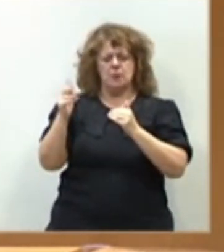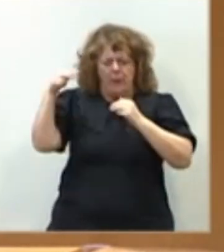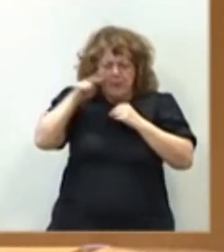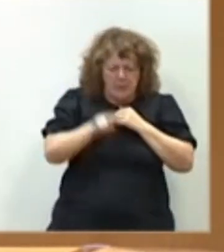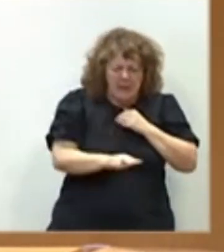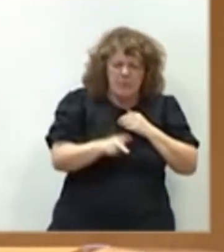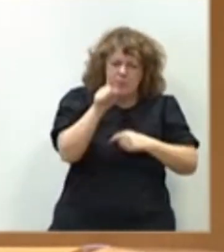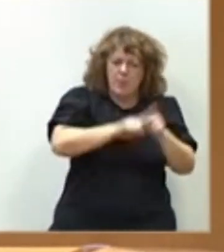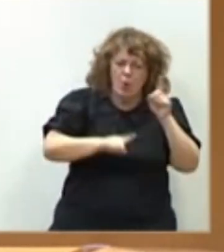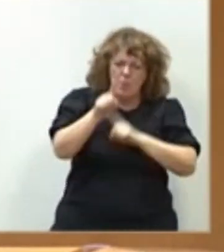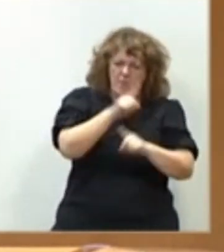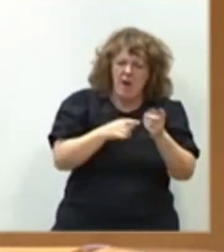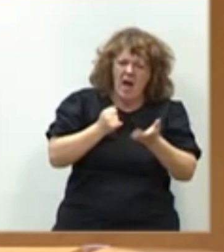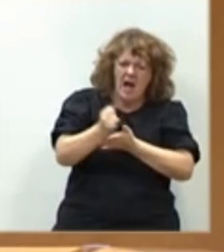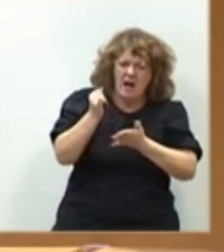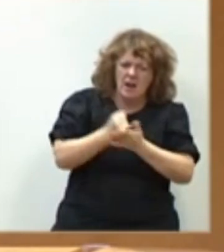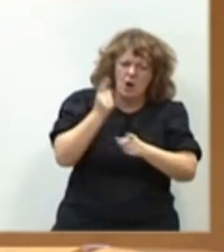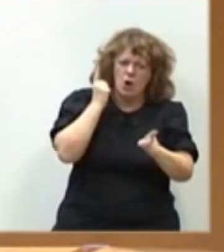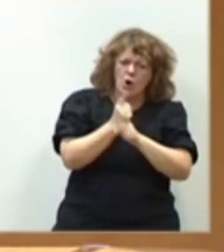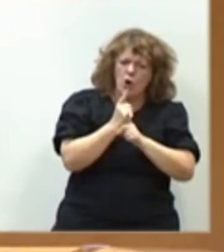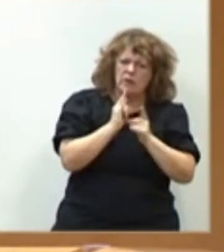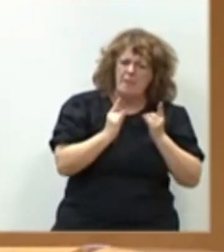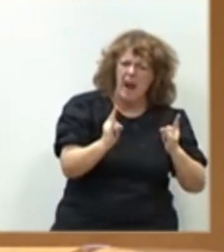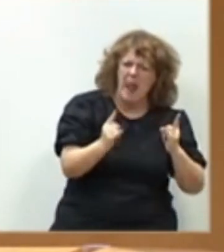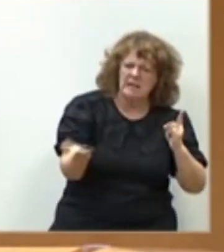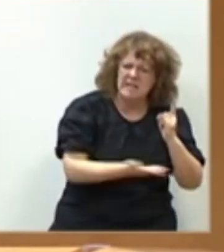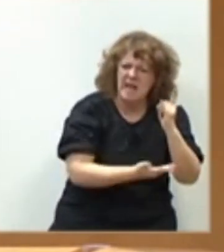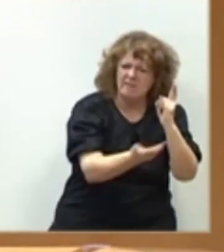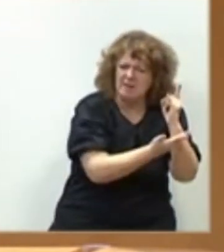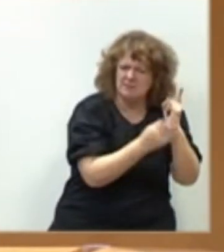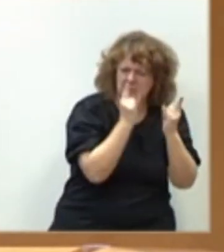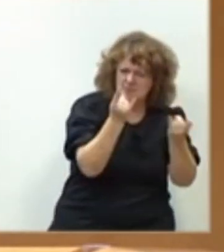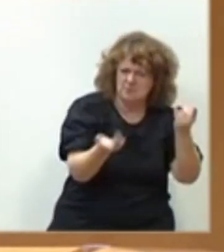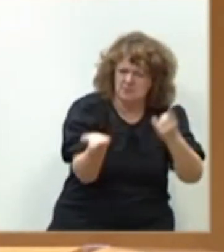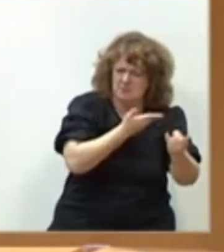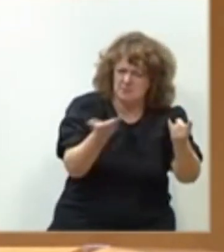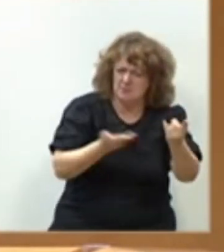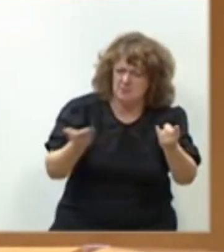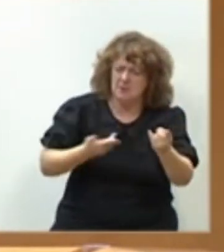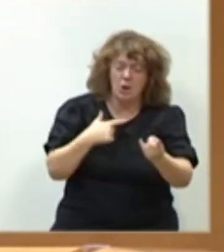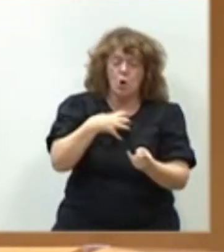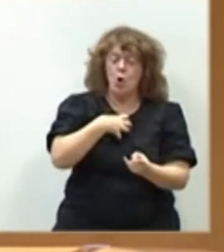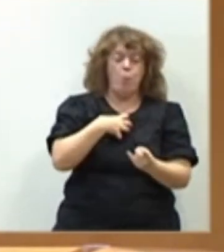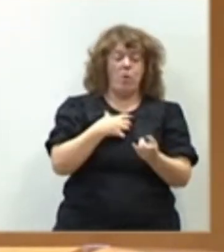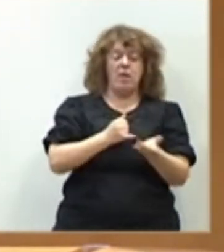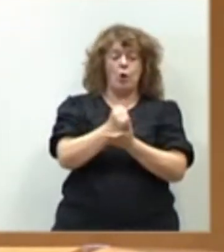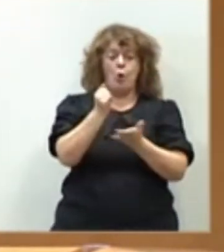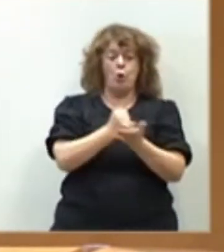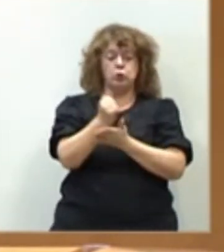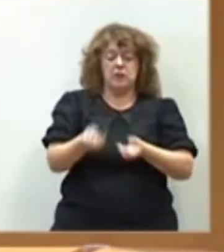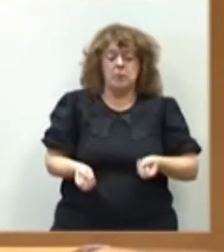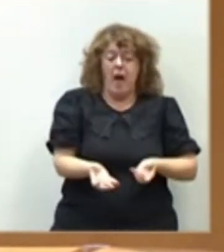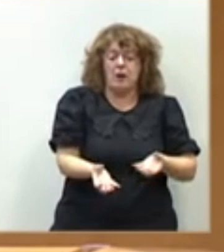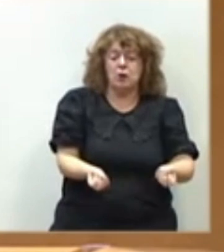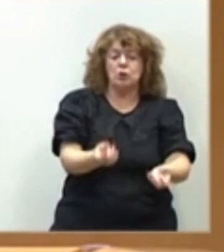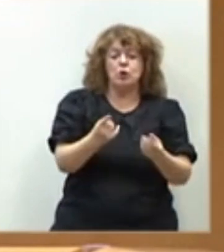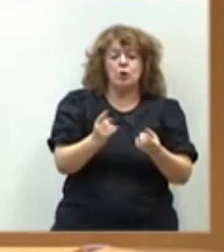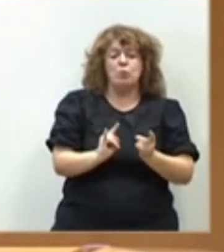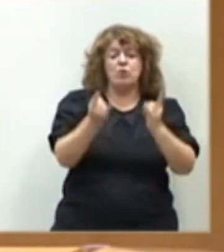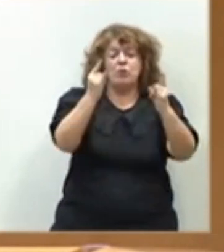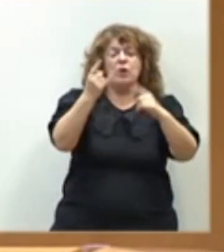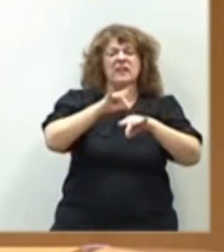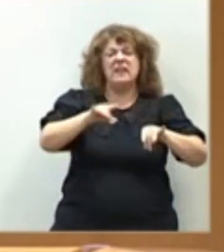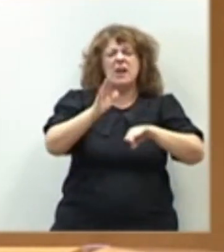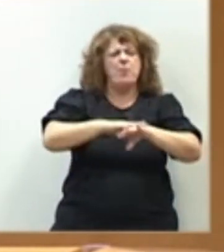agricultor, que es luchar contra las malas hierbas que no pueden cultivar su tierra, porque es